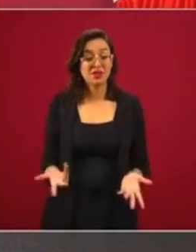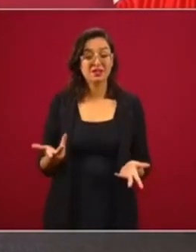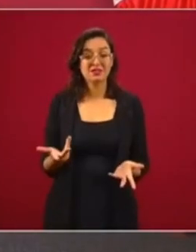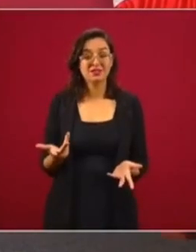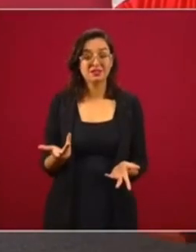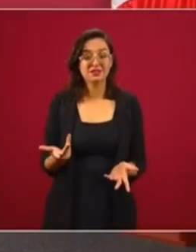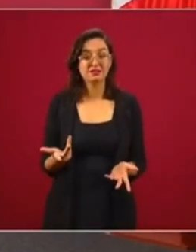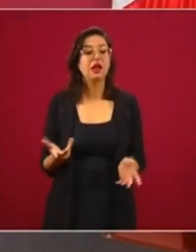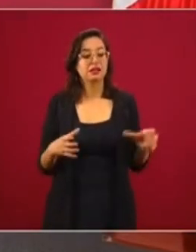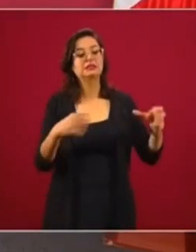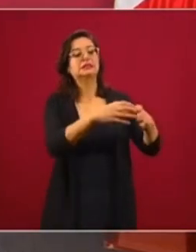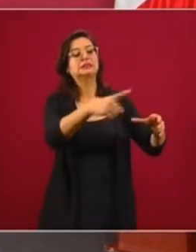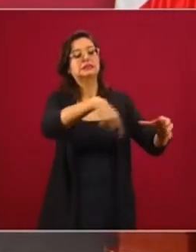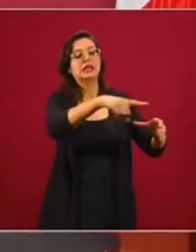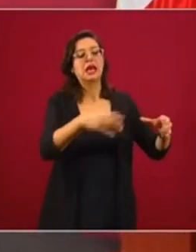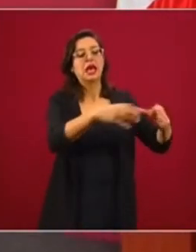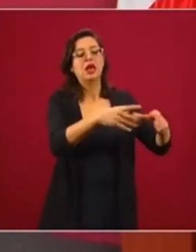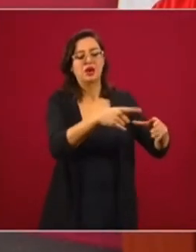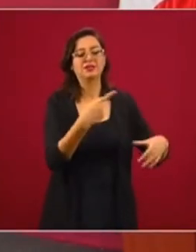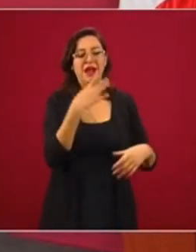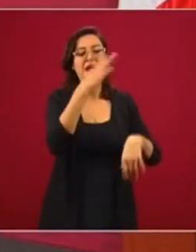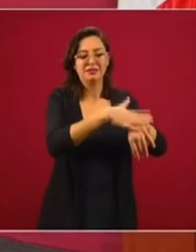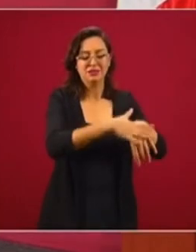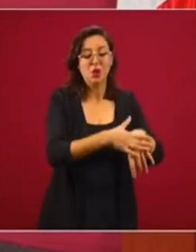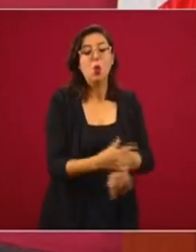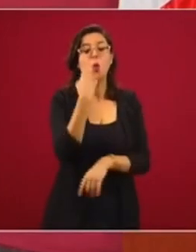tecnócrata y se pongan contentos. Es un punto del PIB.